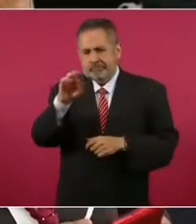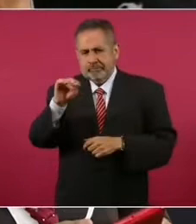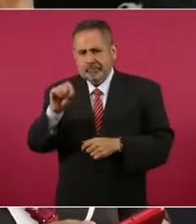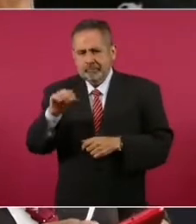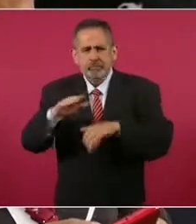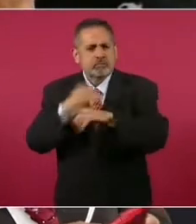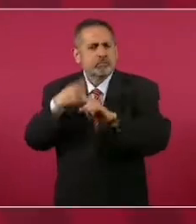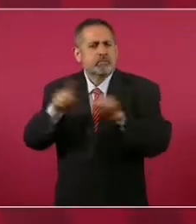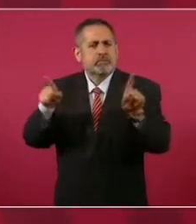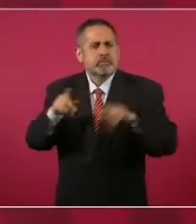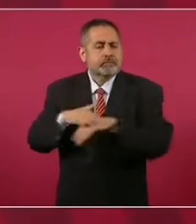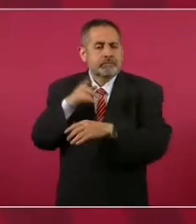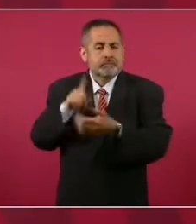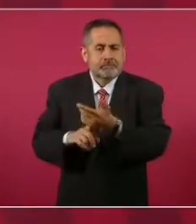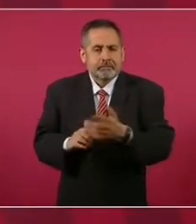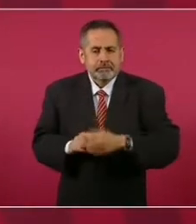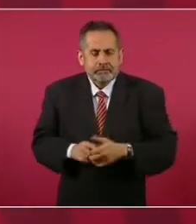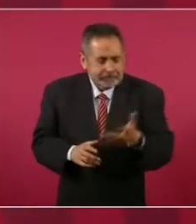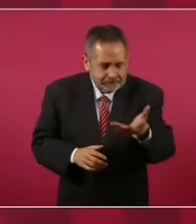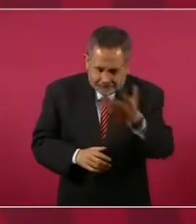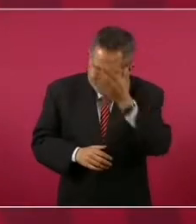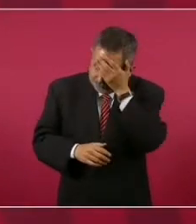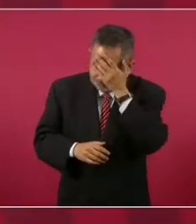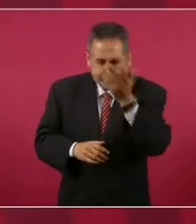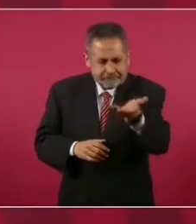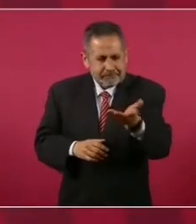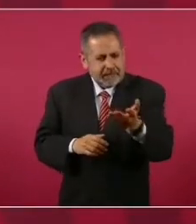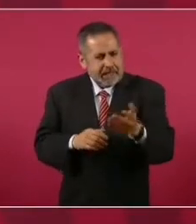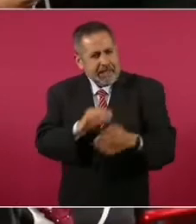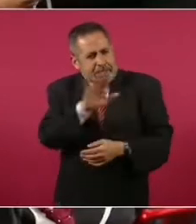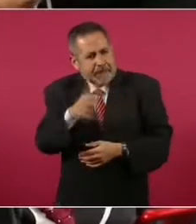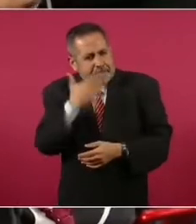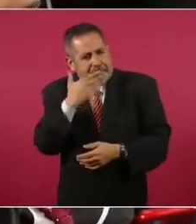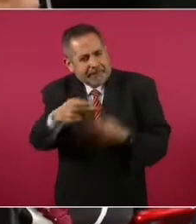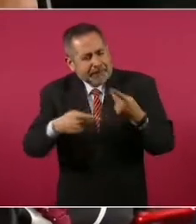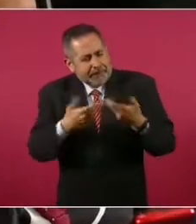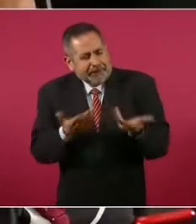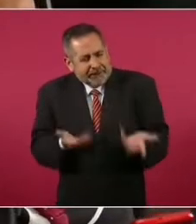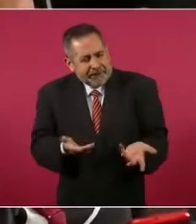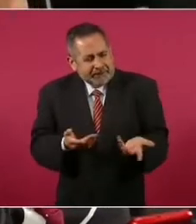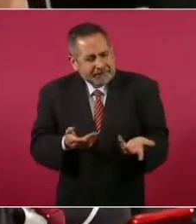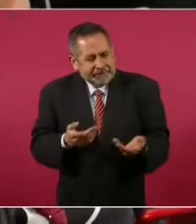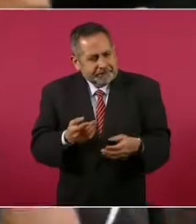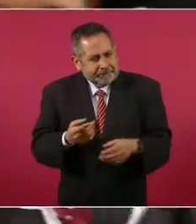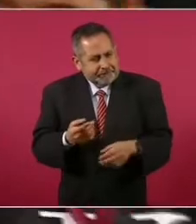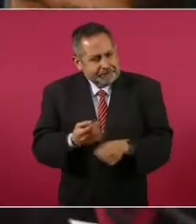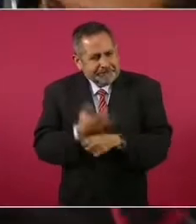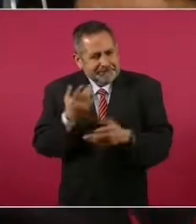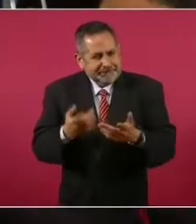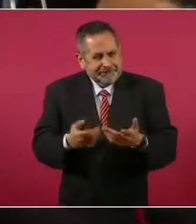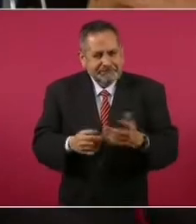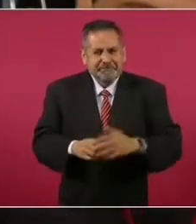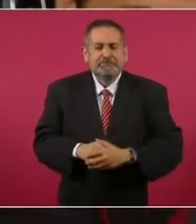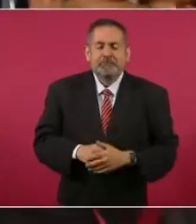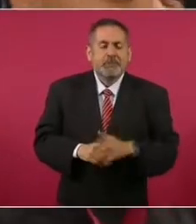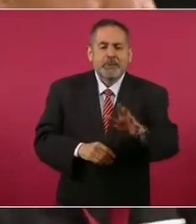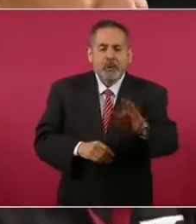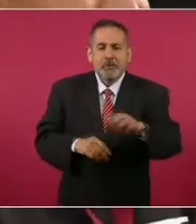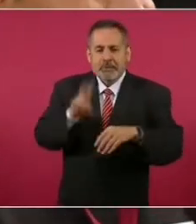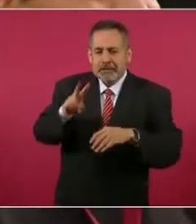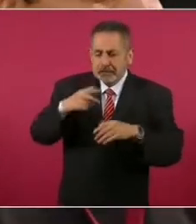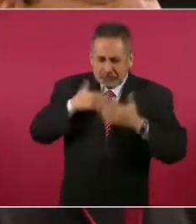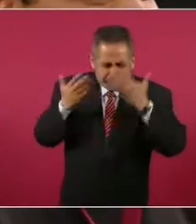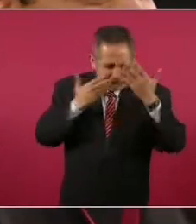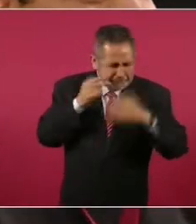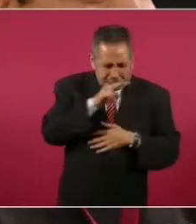¿Qué cree usted que lo ha diferenciado? También que ibas. No, pero quiero decir, es realmente interesante para